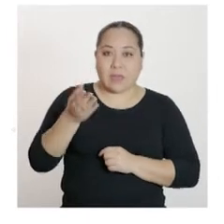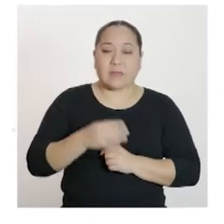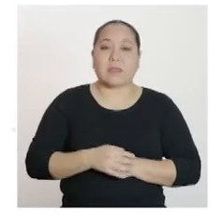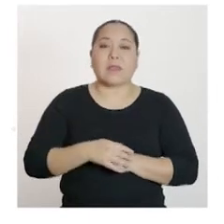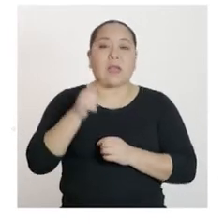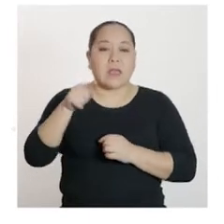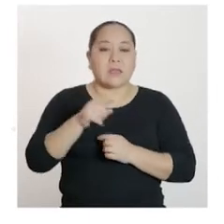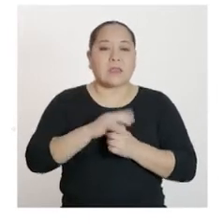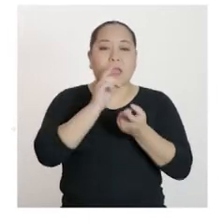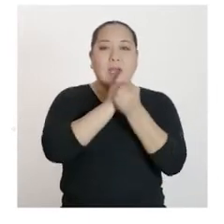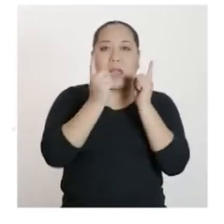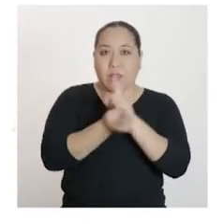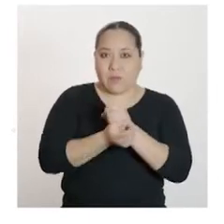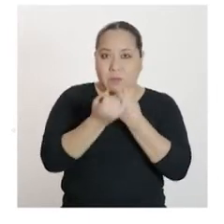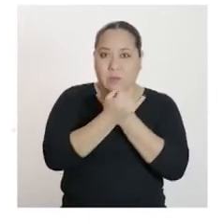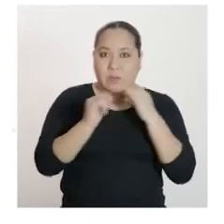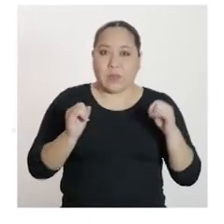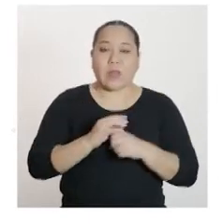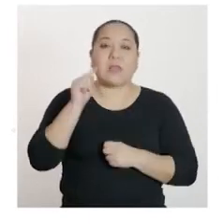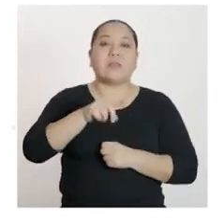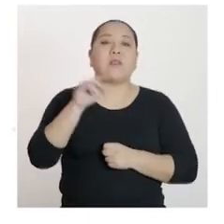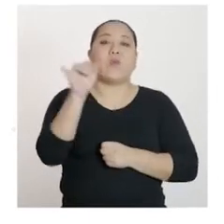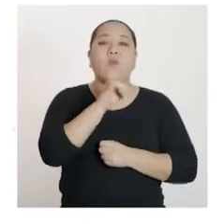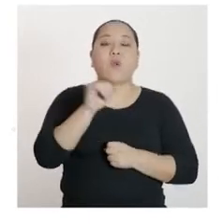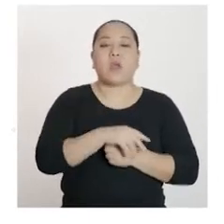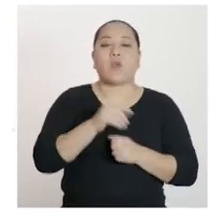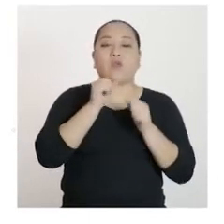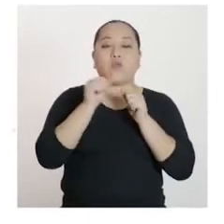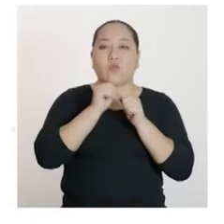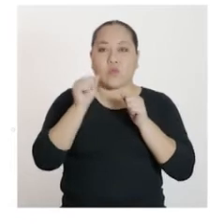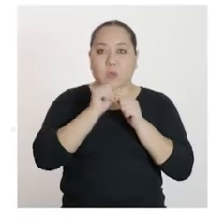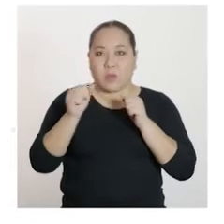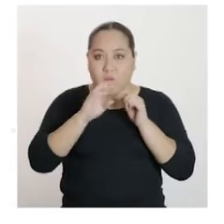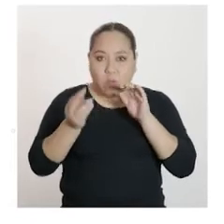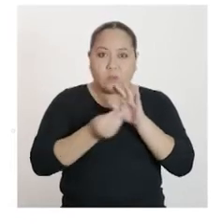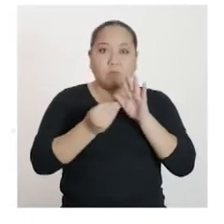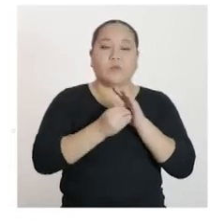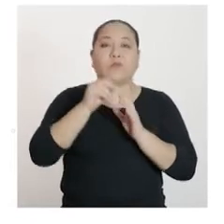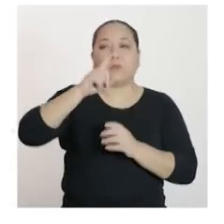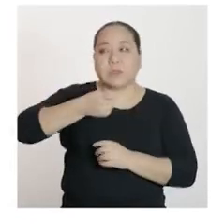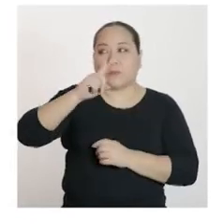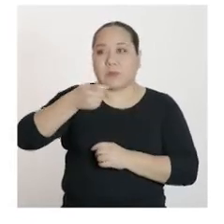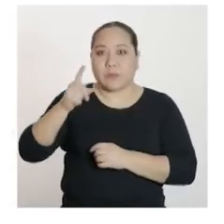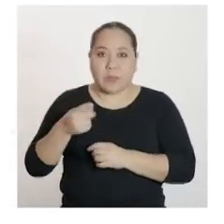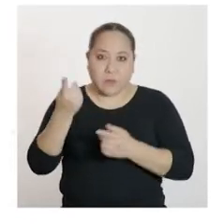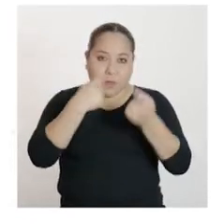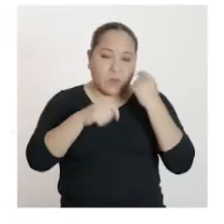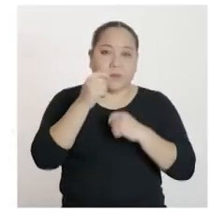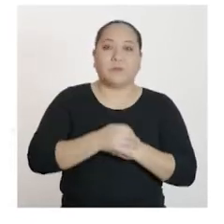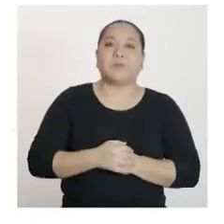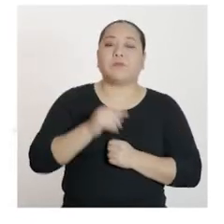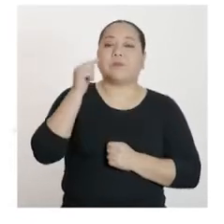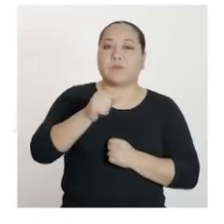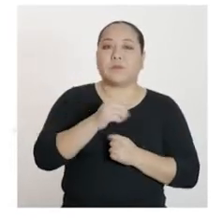variable independiente, es igual a la cantidad adicional de millares vendidos. La